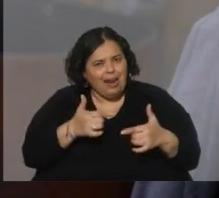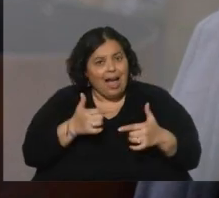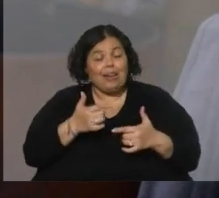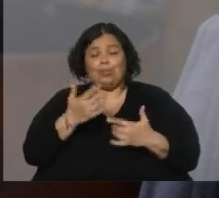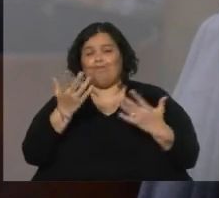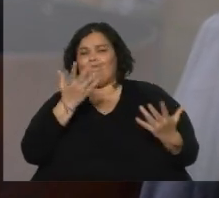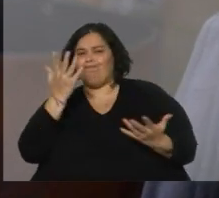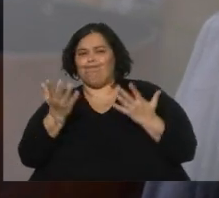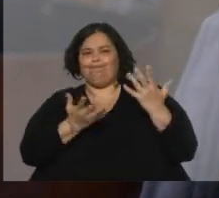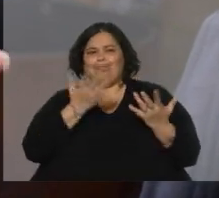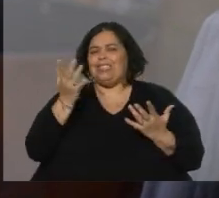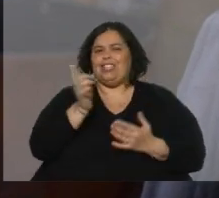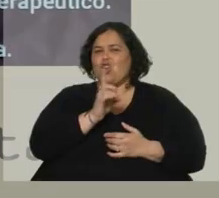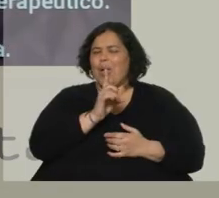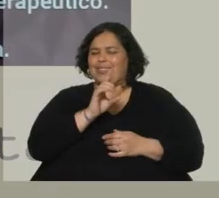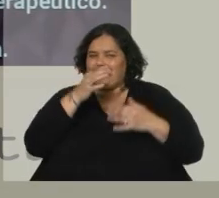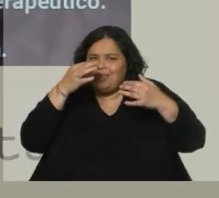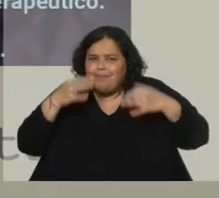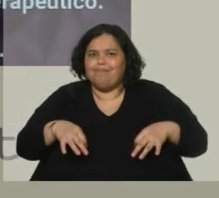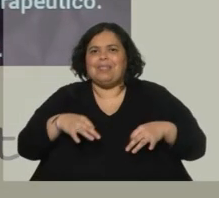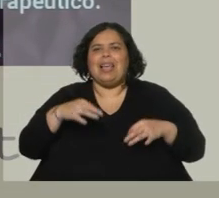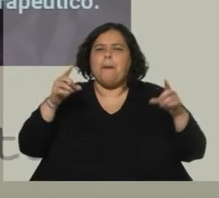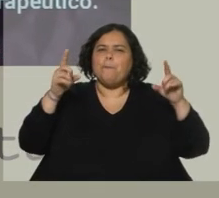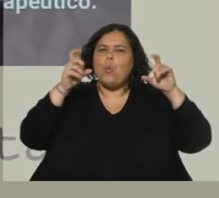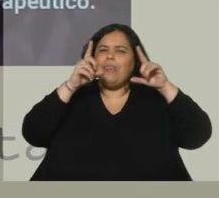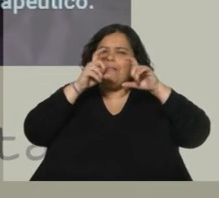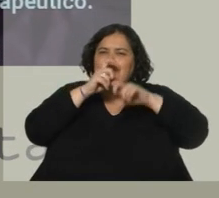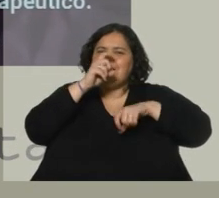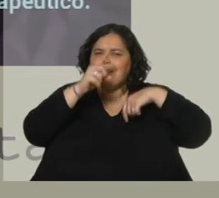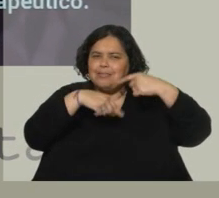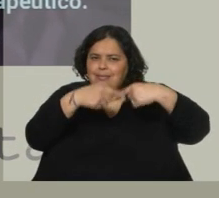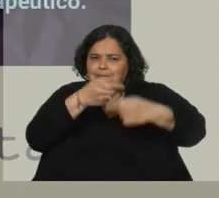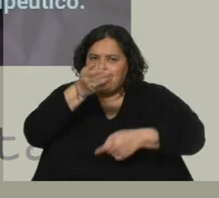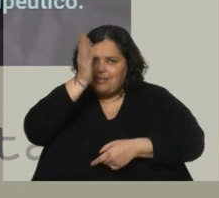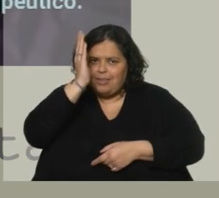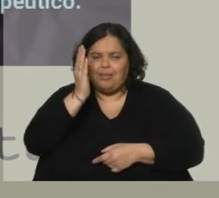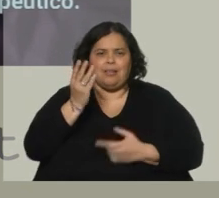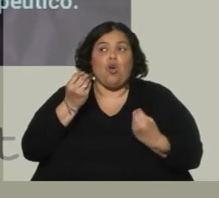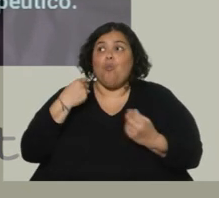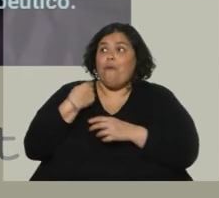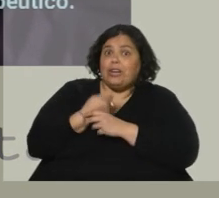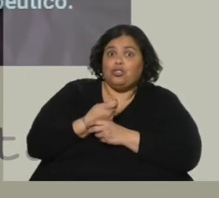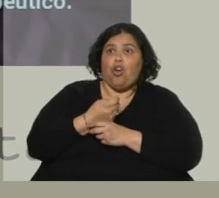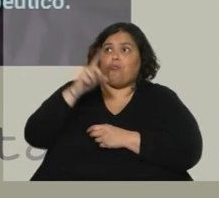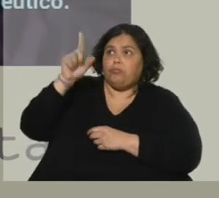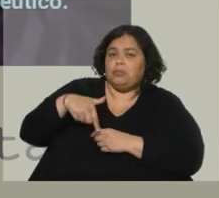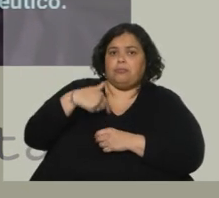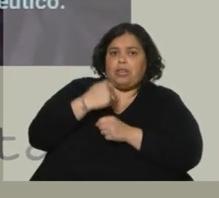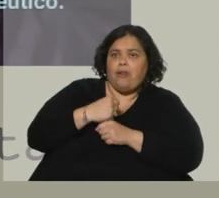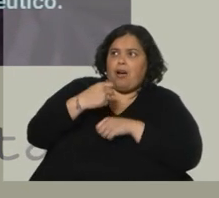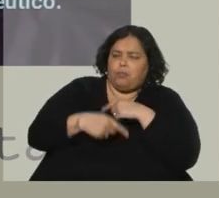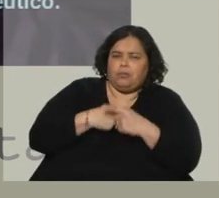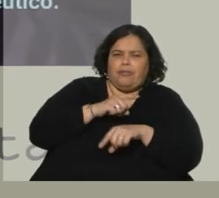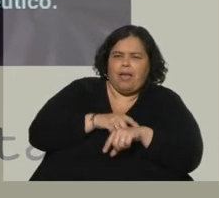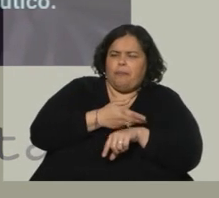entra como en una calecita que es muy complejo después de sostener, a través de inversiones y a través del tiempo,